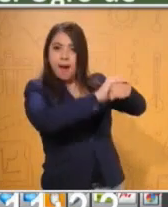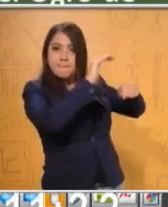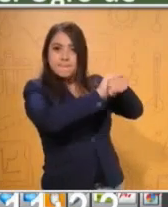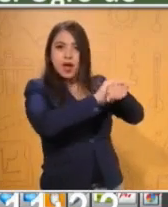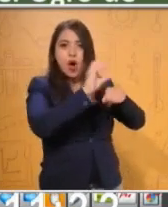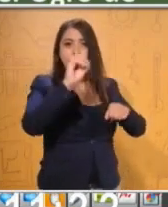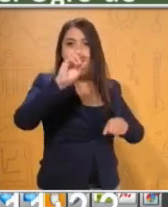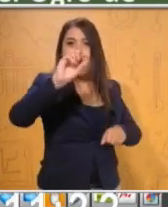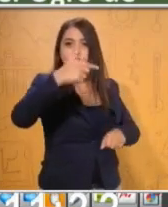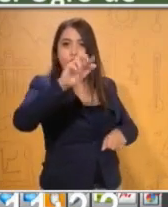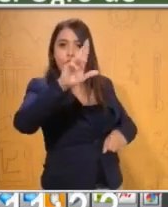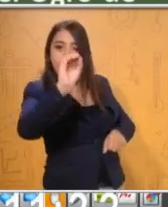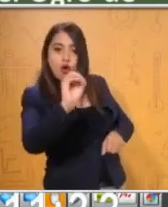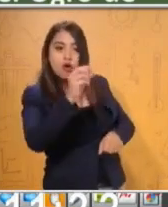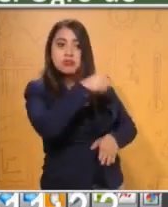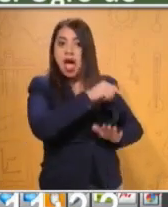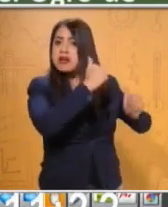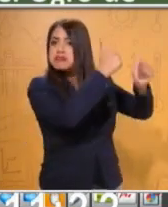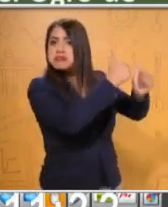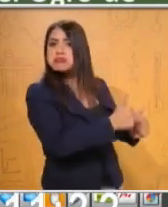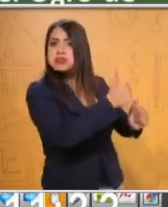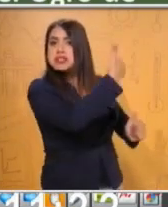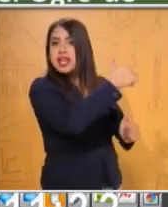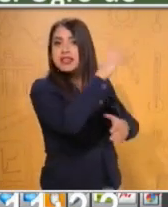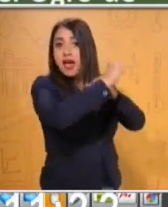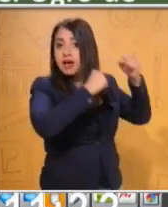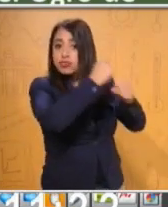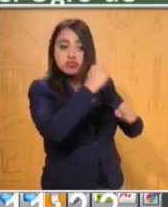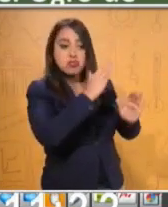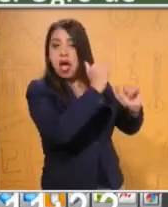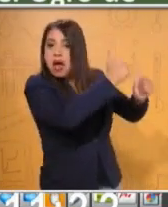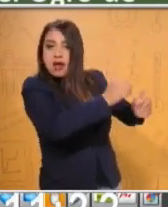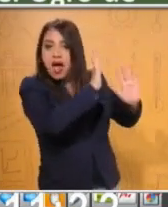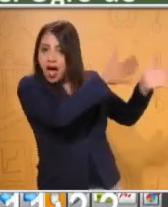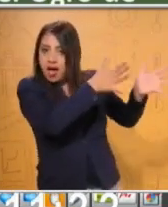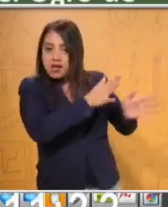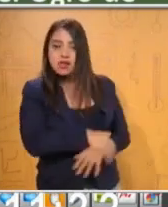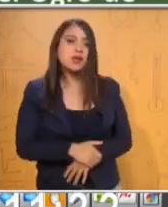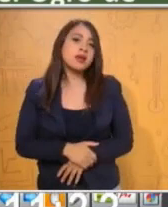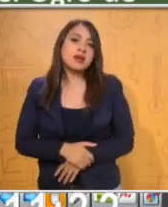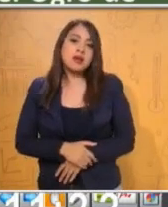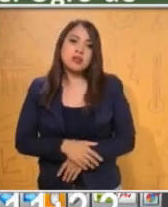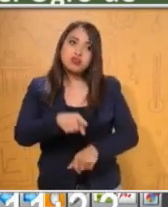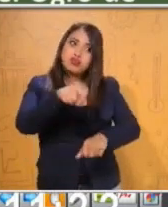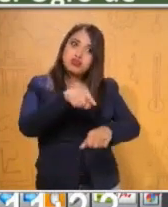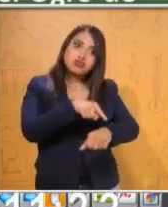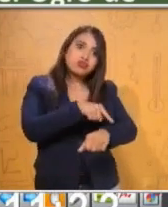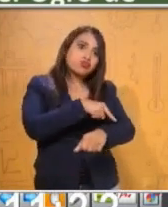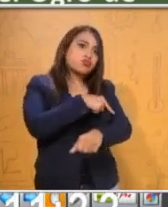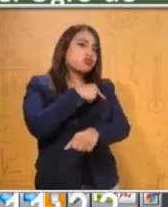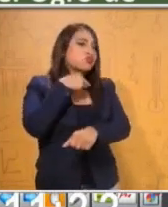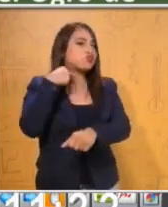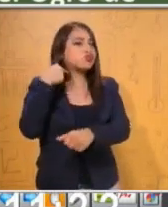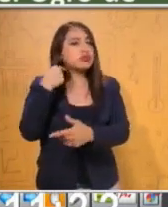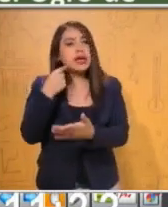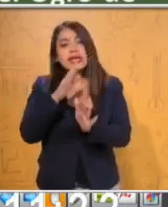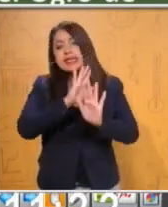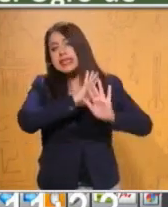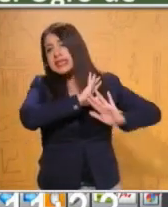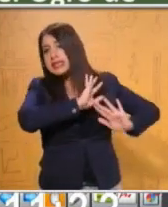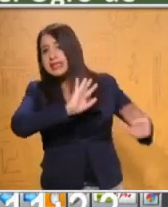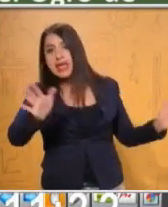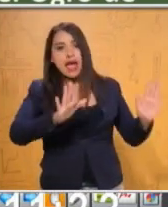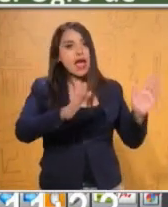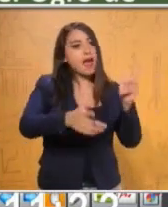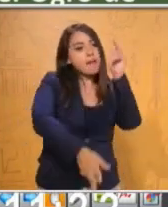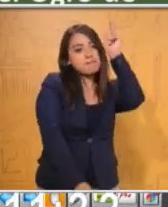quedado con él durante los últimos siete años. Durante ese tiempo, ya se habían dicho todo lo que se tenían que decir,